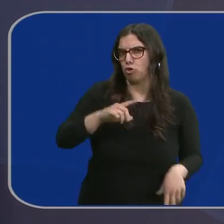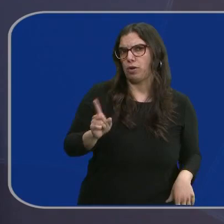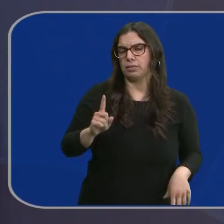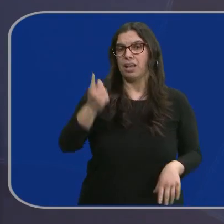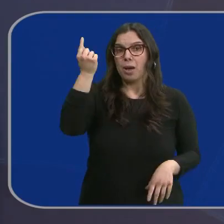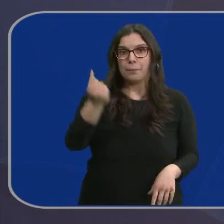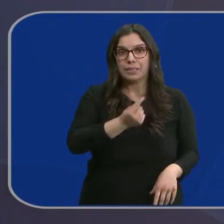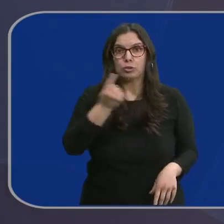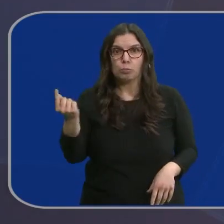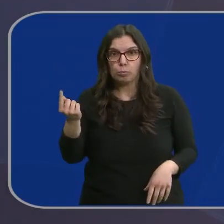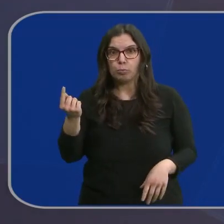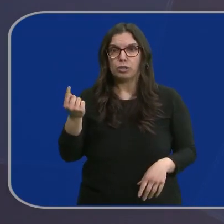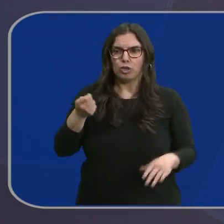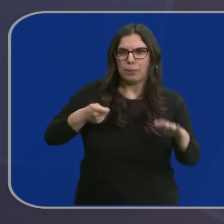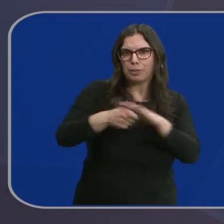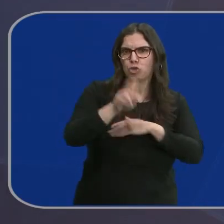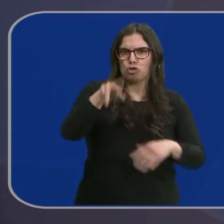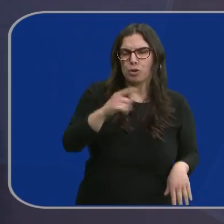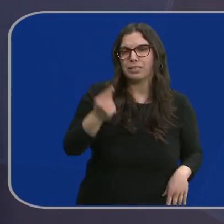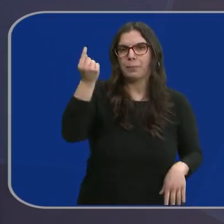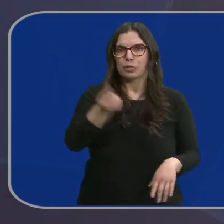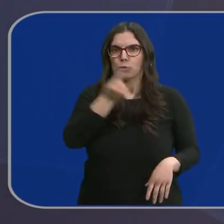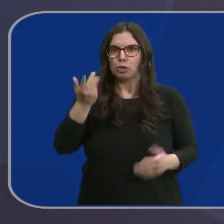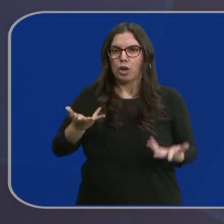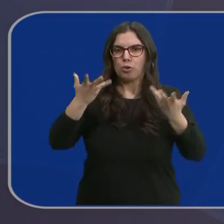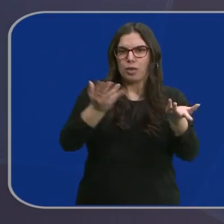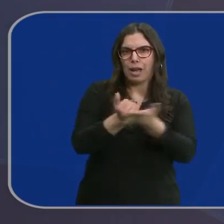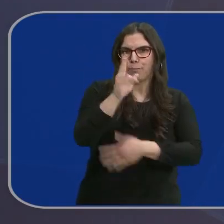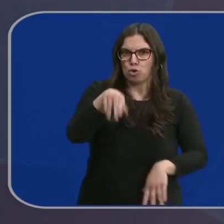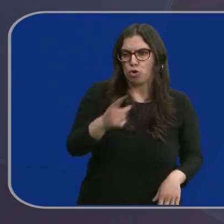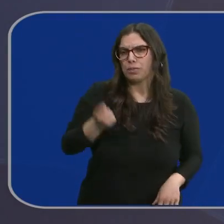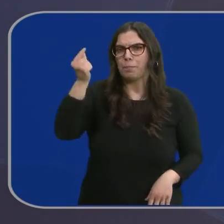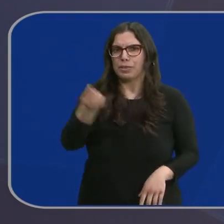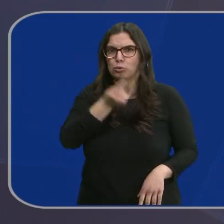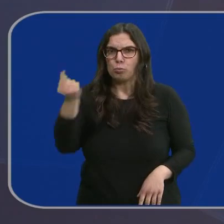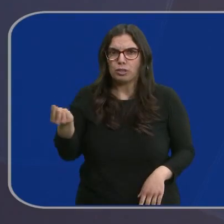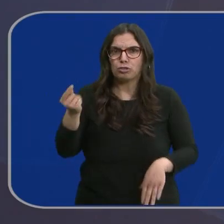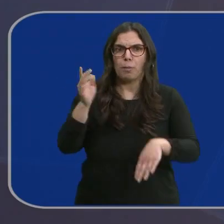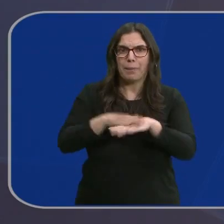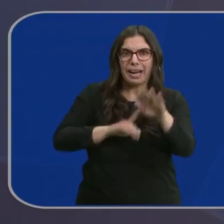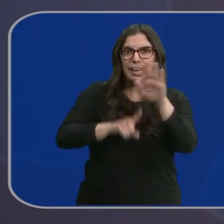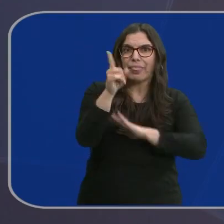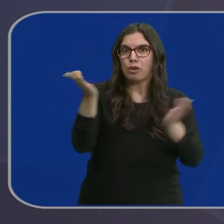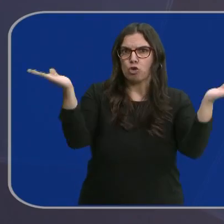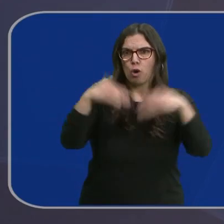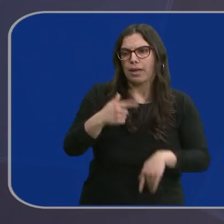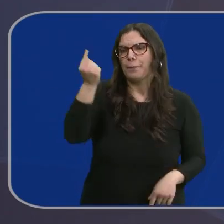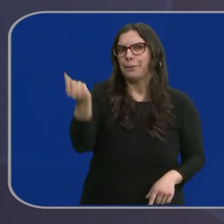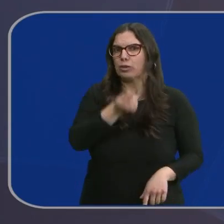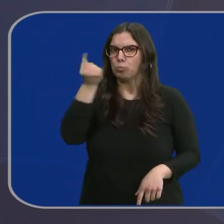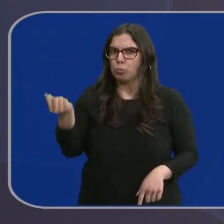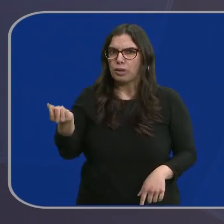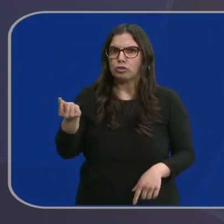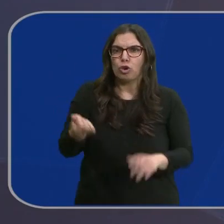no son unos presupuestos inversores, no son unos presupuestos que ayuden al campo, no son unos presupuestos que nos hagan crecer, no son unos